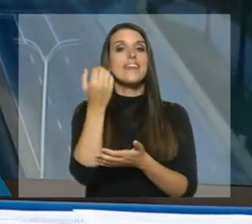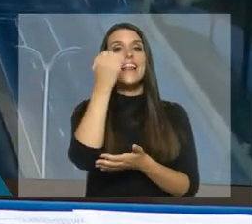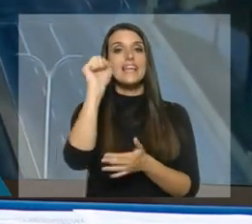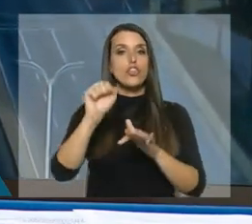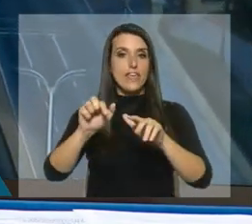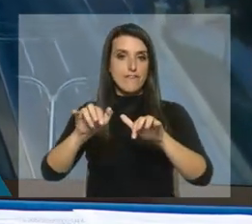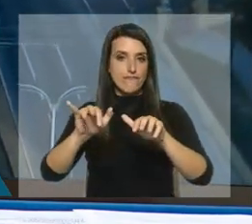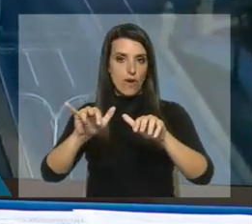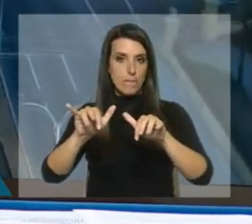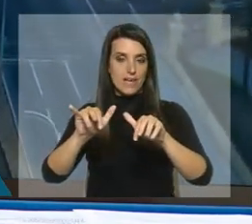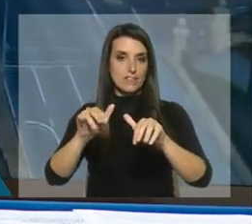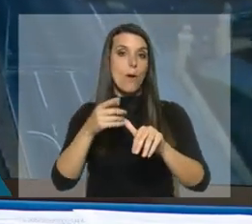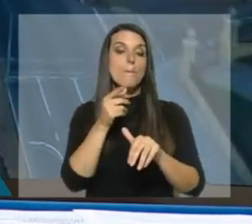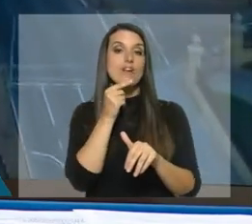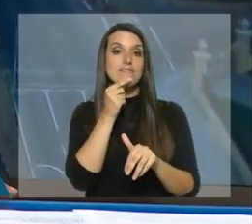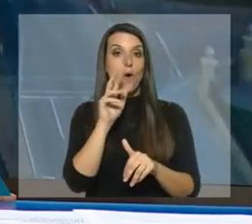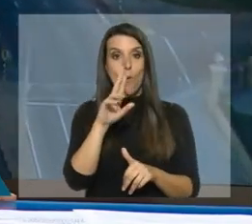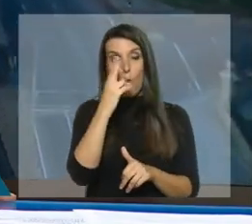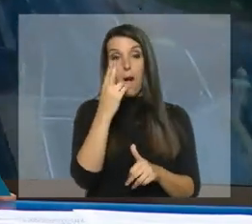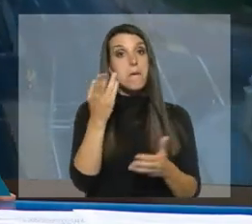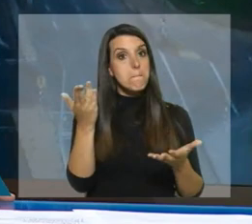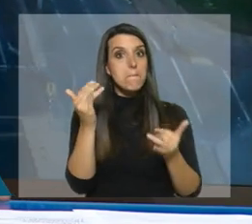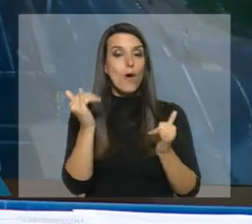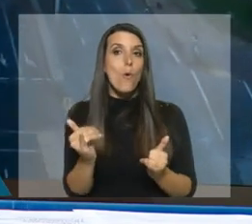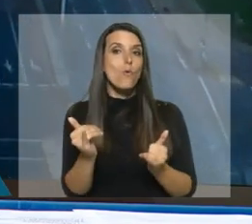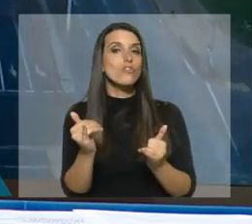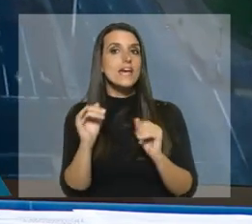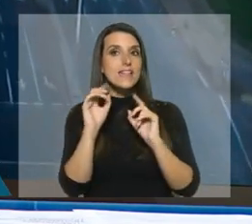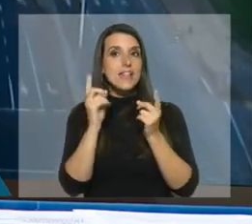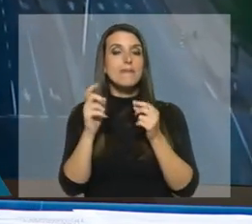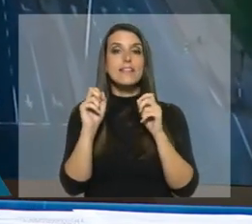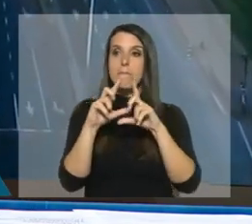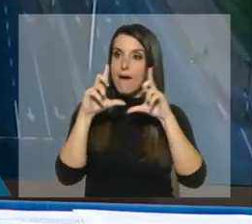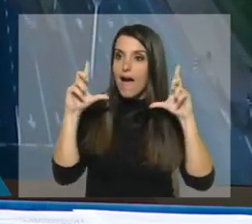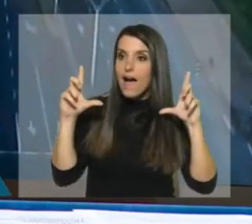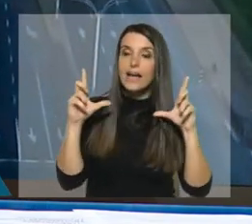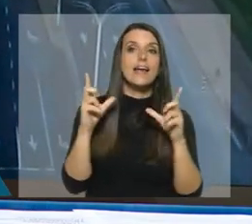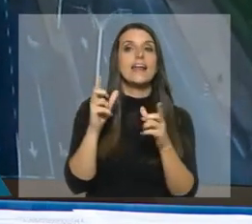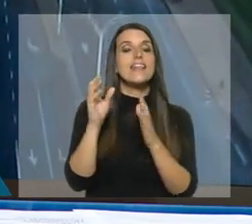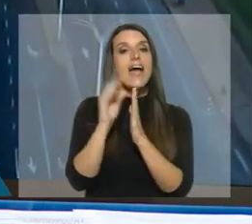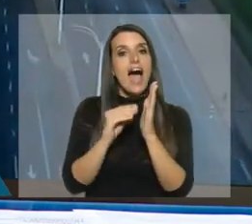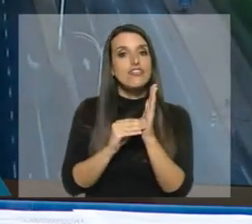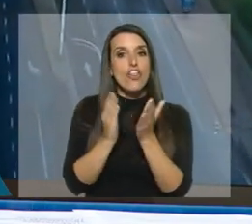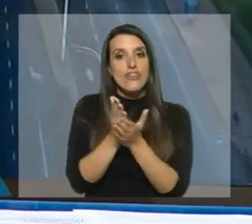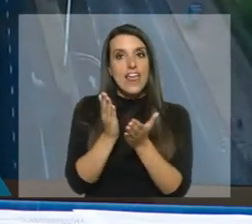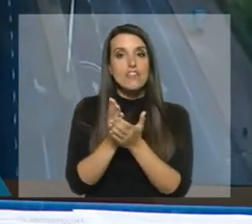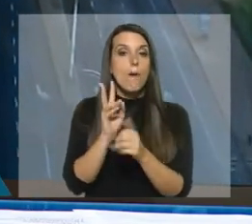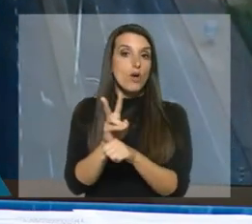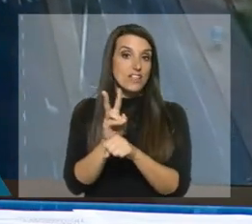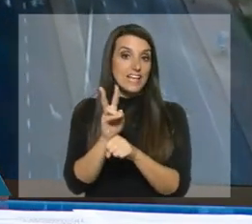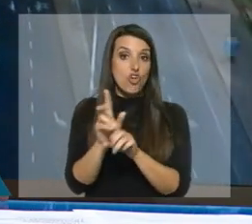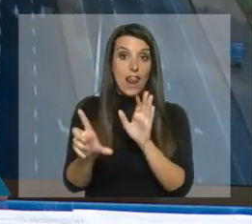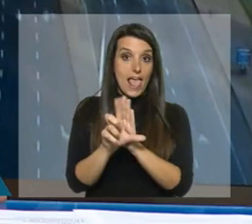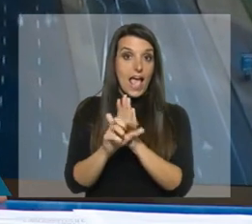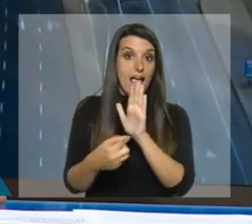Informáticos de la Policía Uruguaya. A pesar de eso y de que la imagen y los datos personales tienen protección legal y